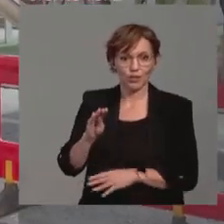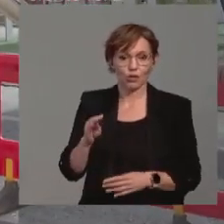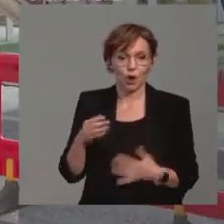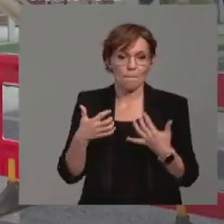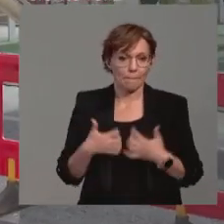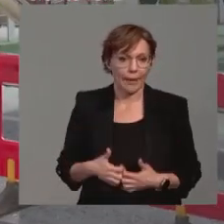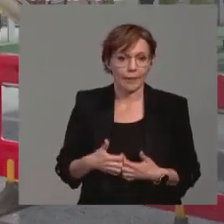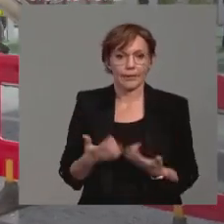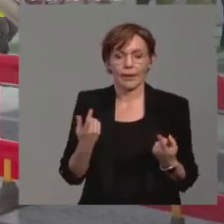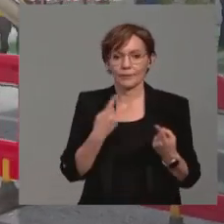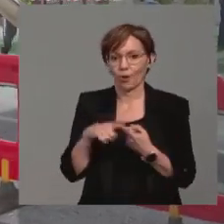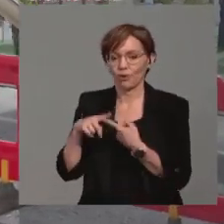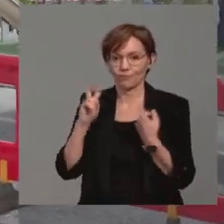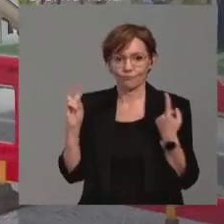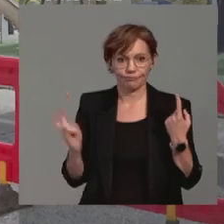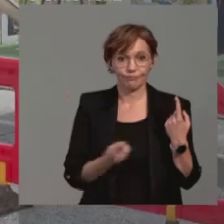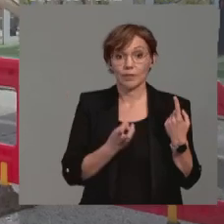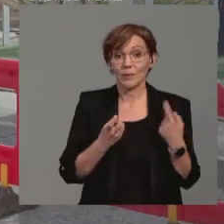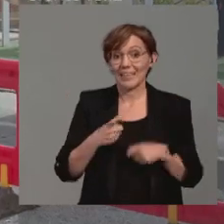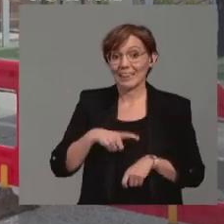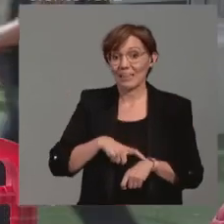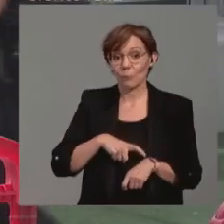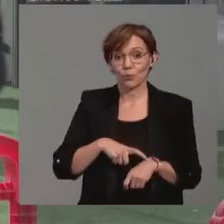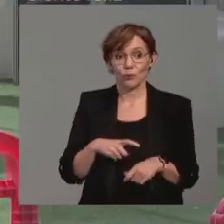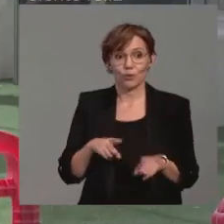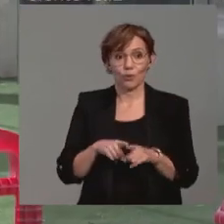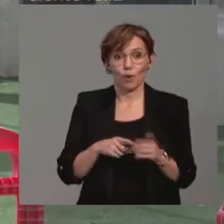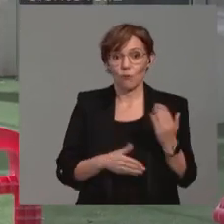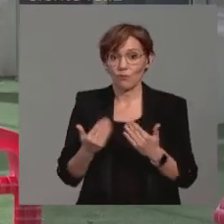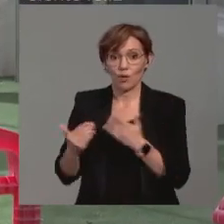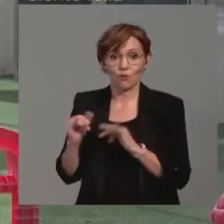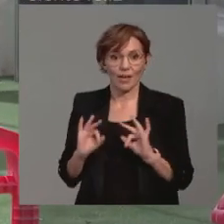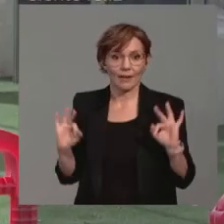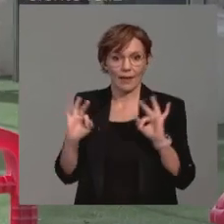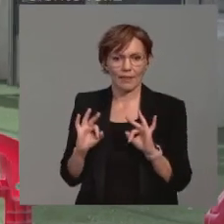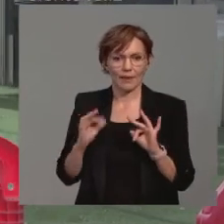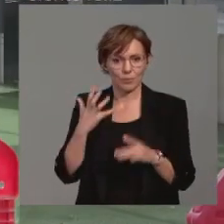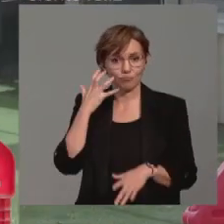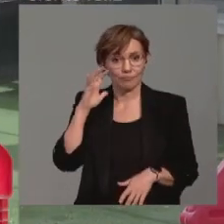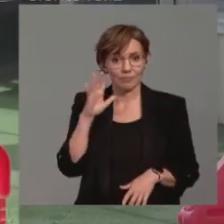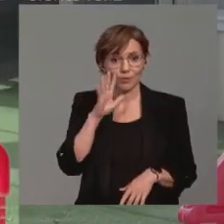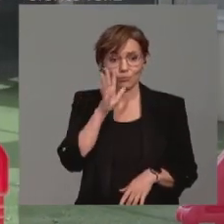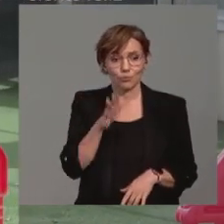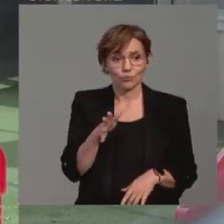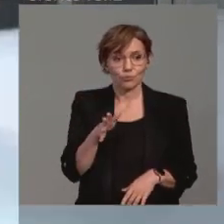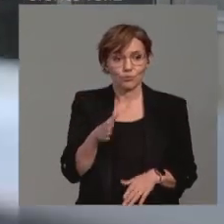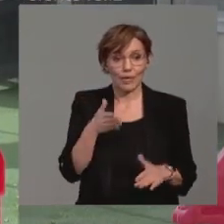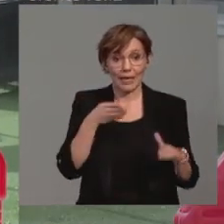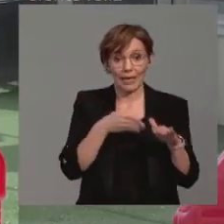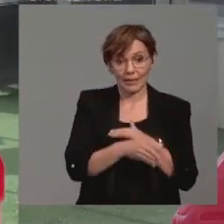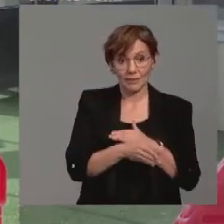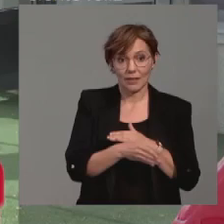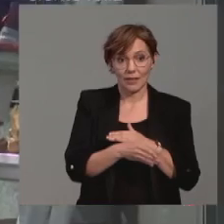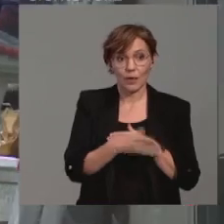en maquinaria, en todo. No les ha dado tiempo, por lo visto, a retirarlo. Cosa que también me extraña, porque cuando fueran a entrar, pues